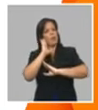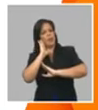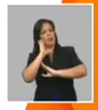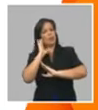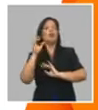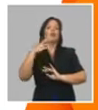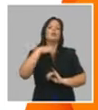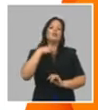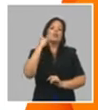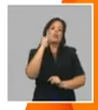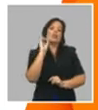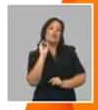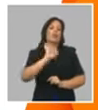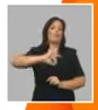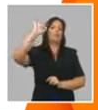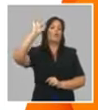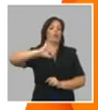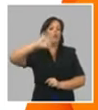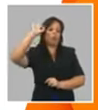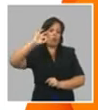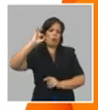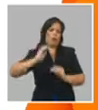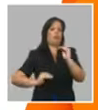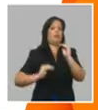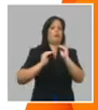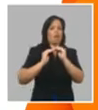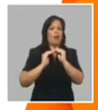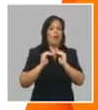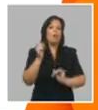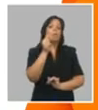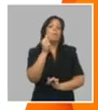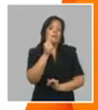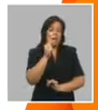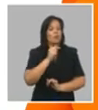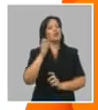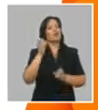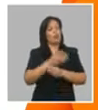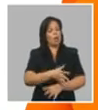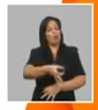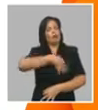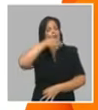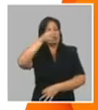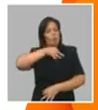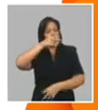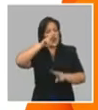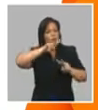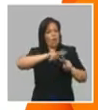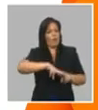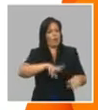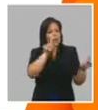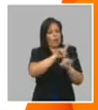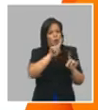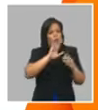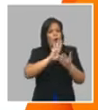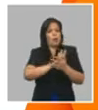un 60% de capacidad, por supuesto, excepto en La Habana y en Matanza. Comenzará cuando se